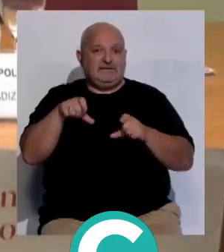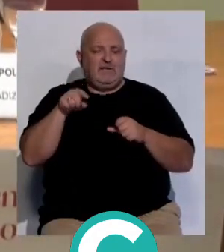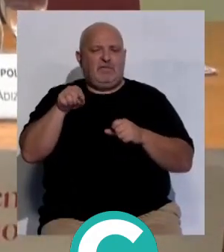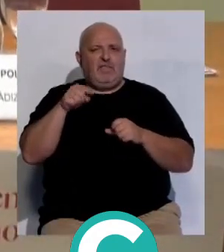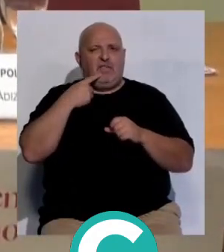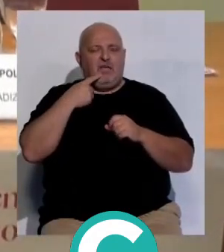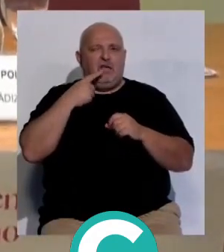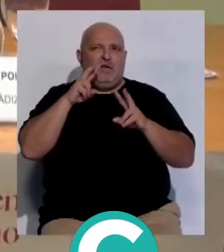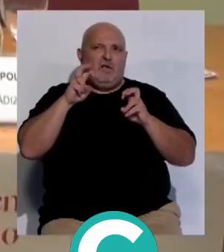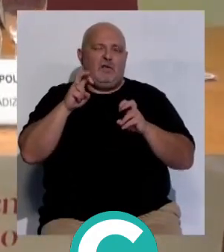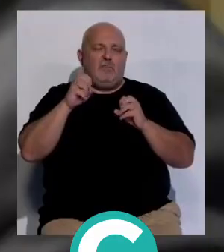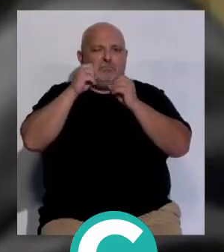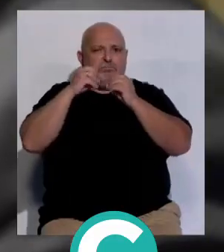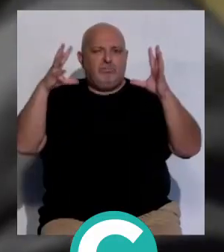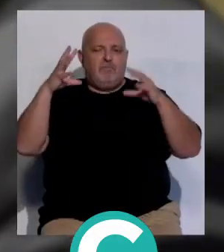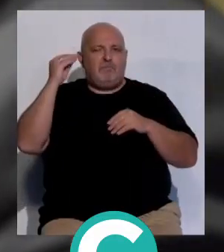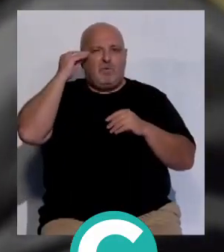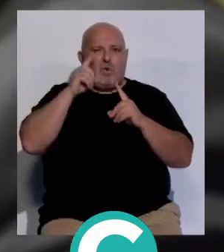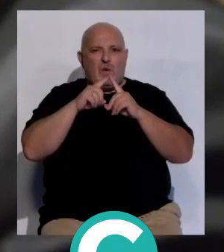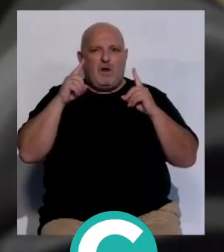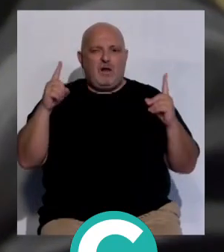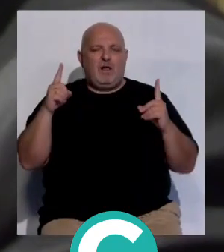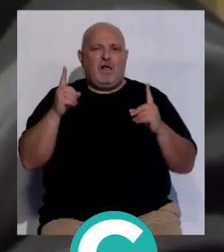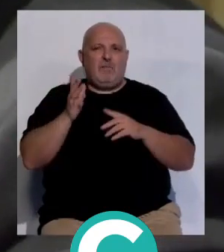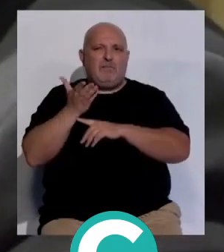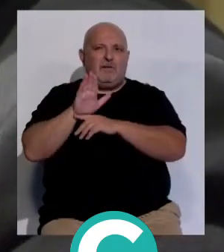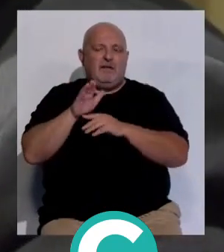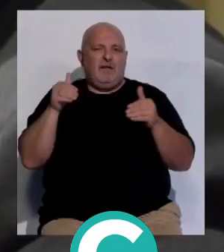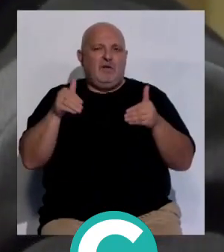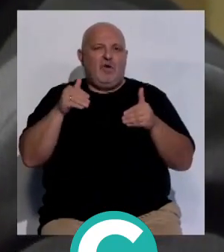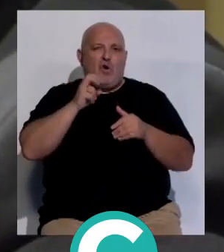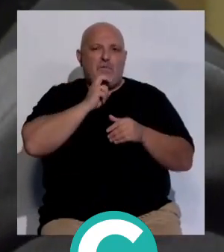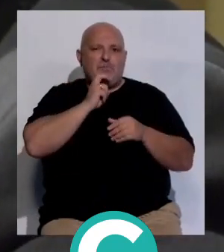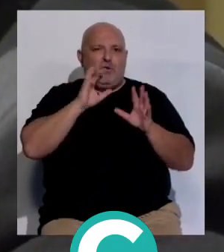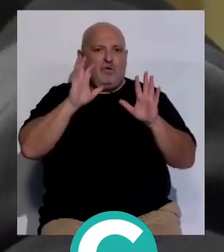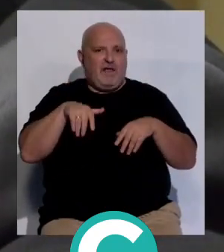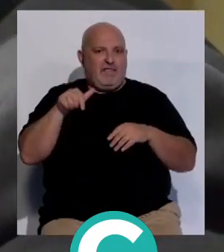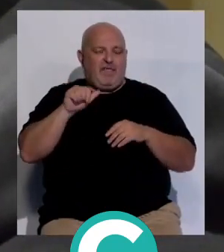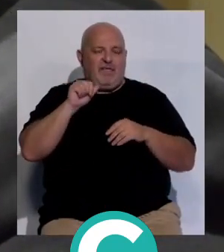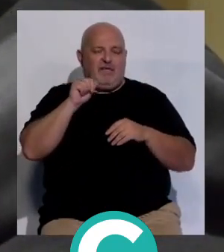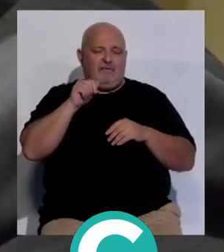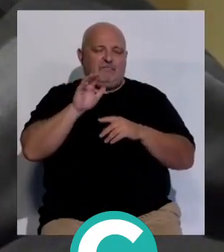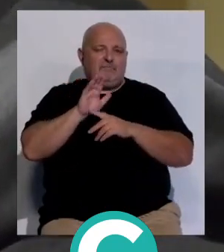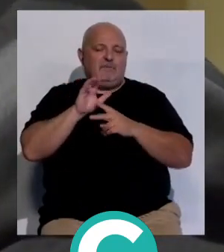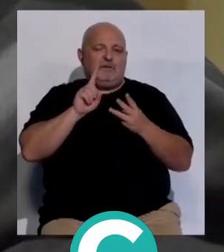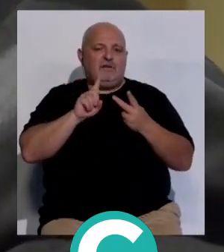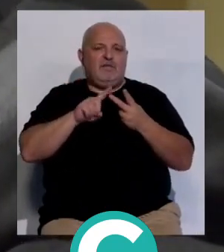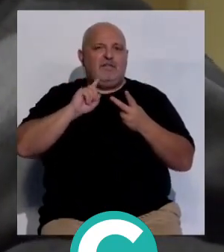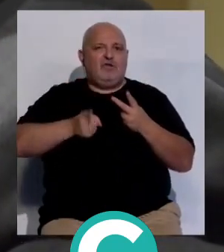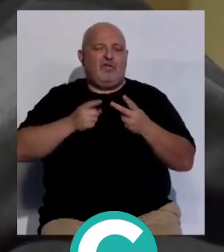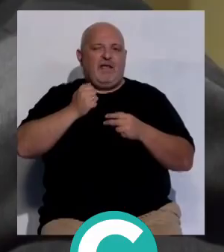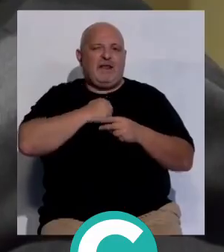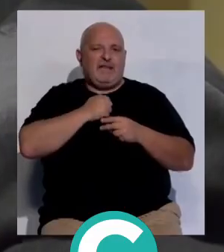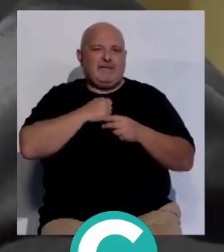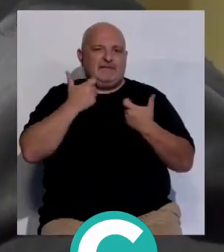Cádiz dibuja como contexto de su memoria anual que han presentado este jueves el obispo de Cádiz y Ceuta Rafael Zornoza y el director de